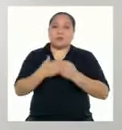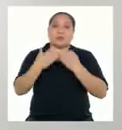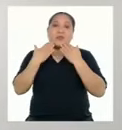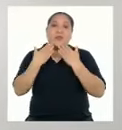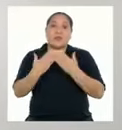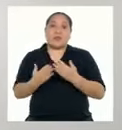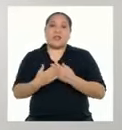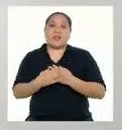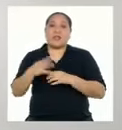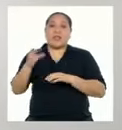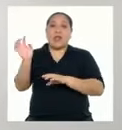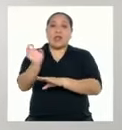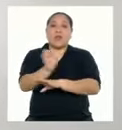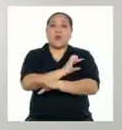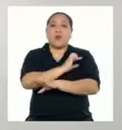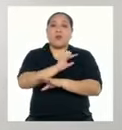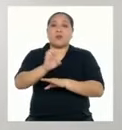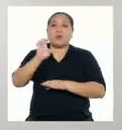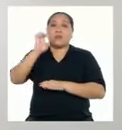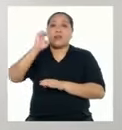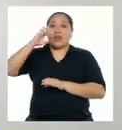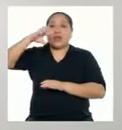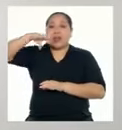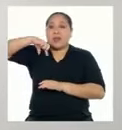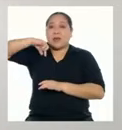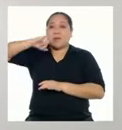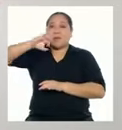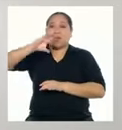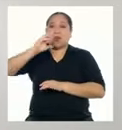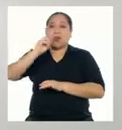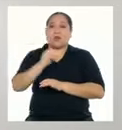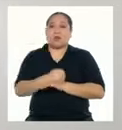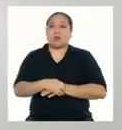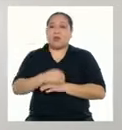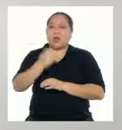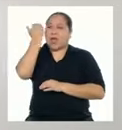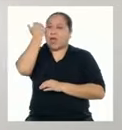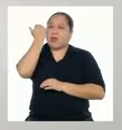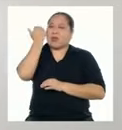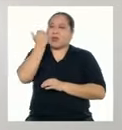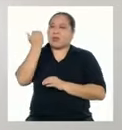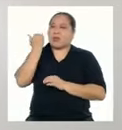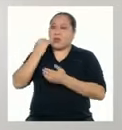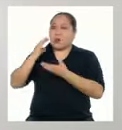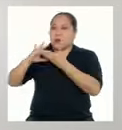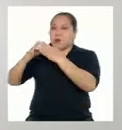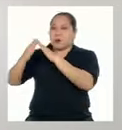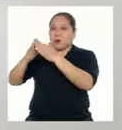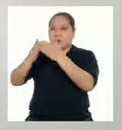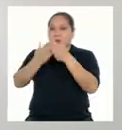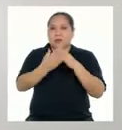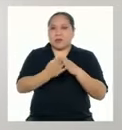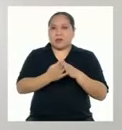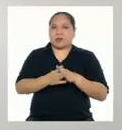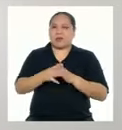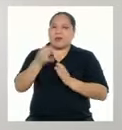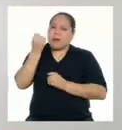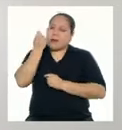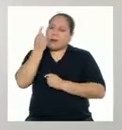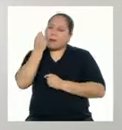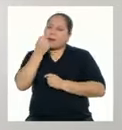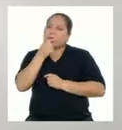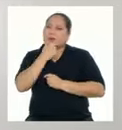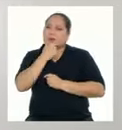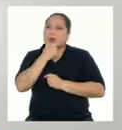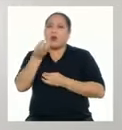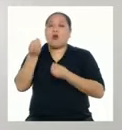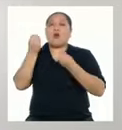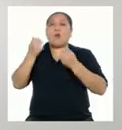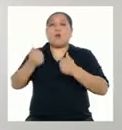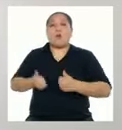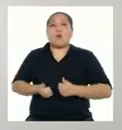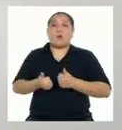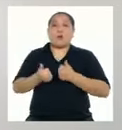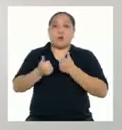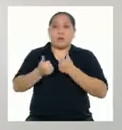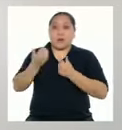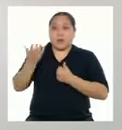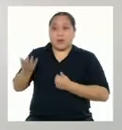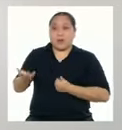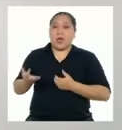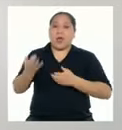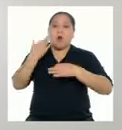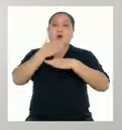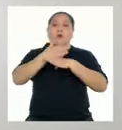gracias a los poemas épicos de las antiguas civilizaciones Podemos llevar a entender cómo vivían